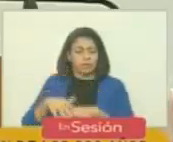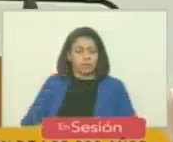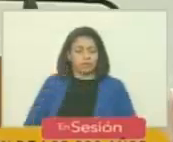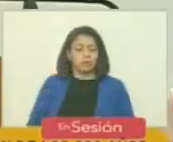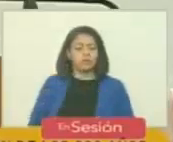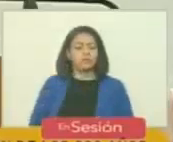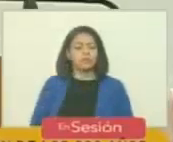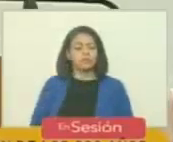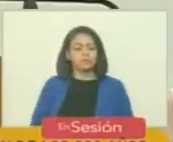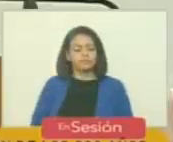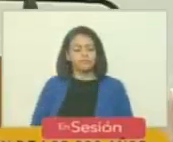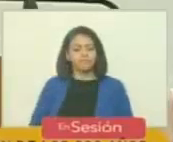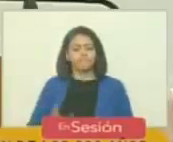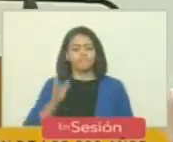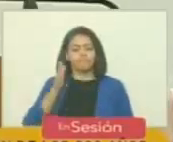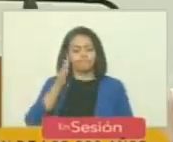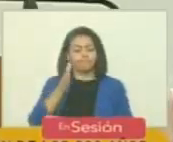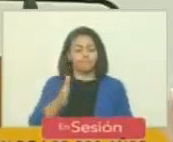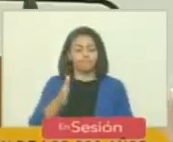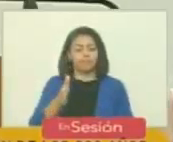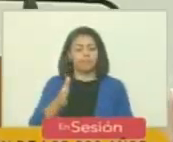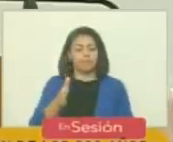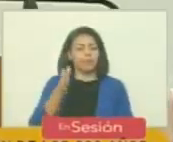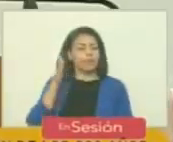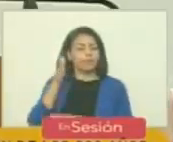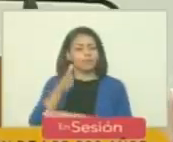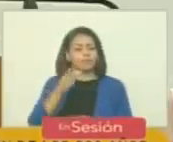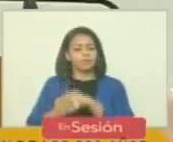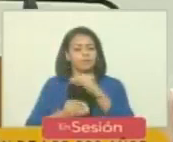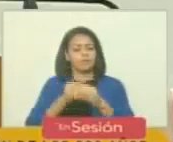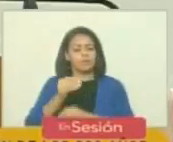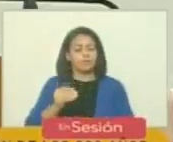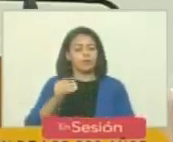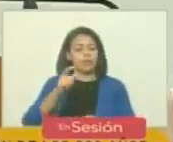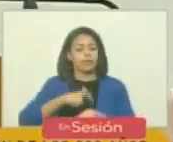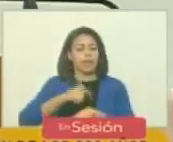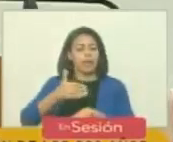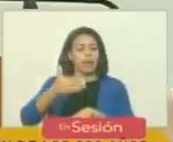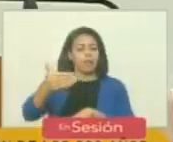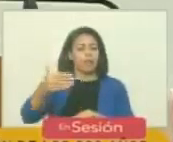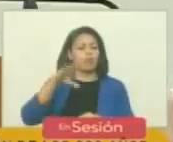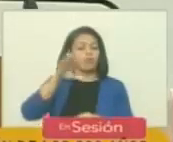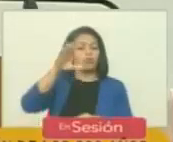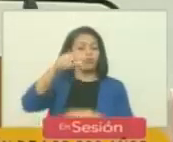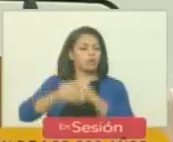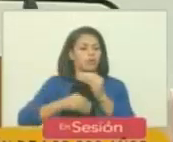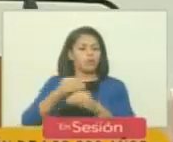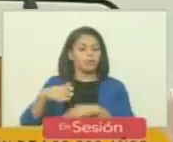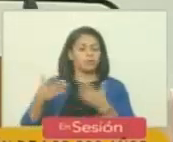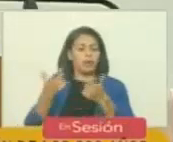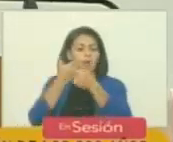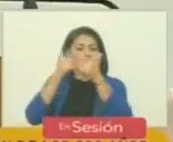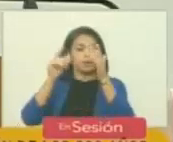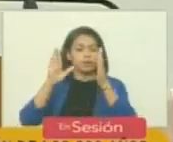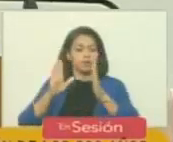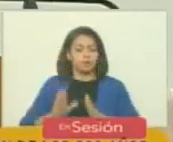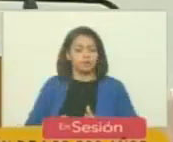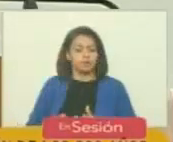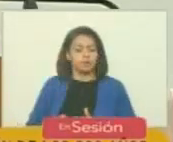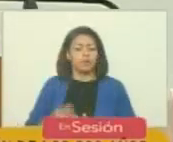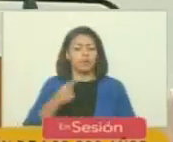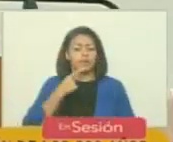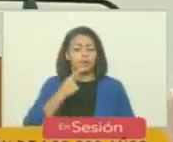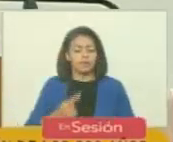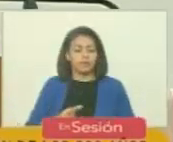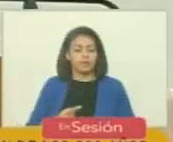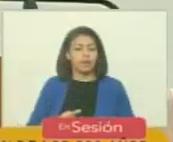increpado acerca de que iba a ser en los siguientes tiempos en pos de la liberación proclama